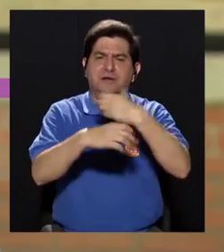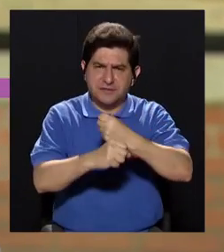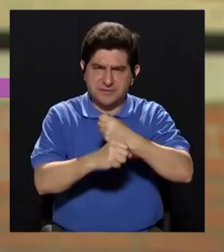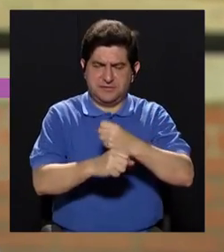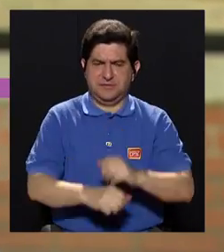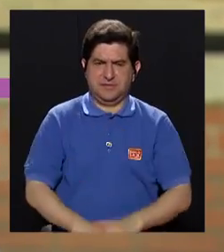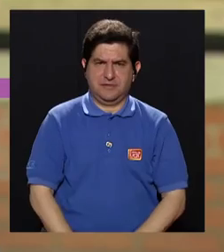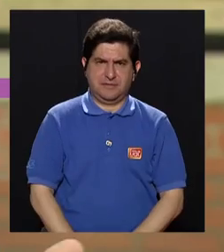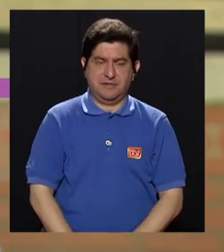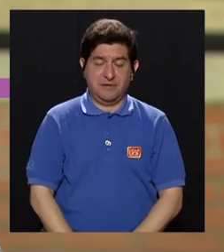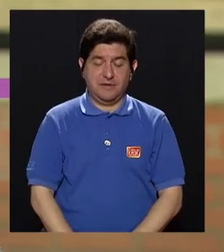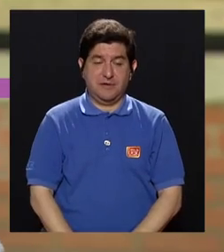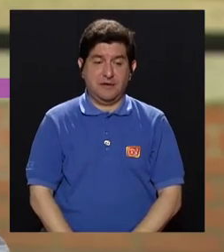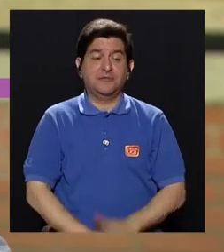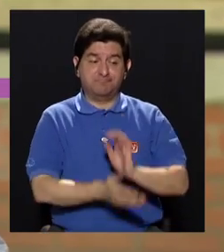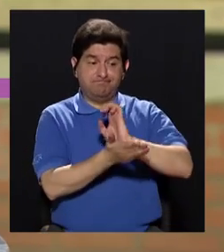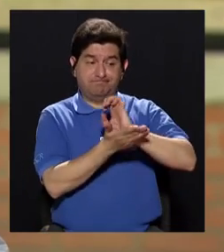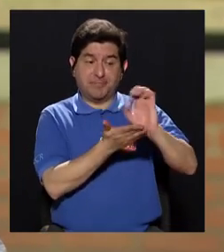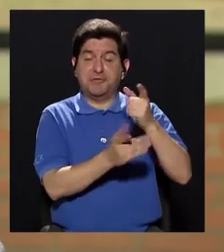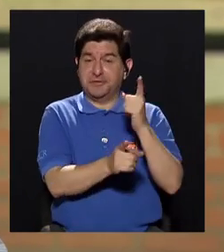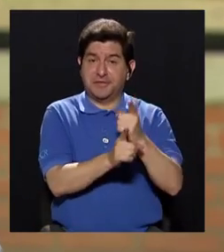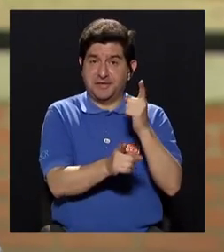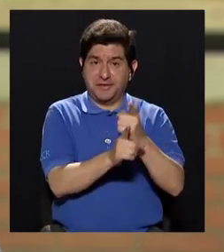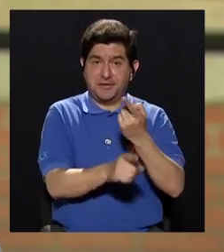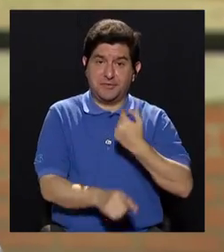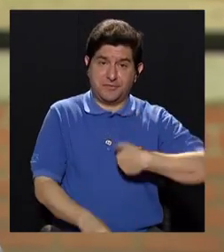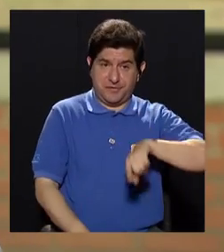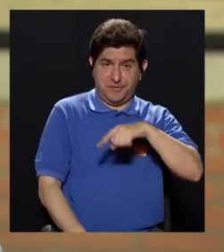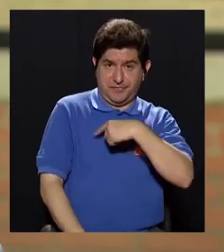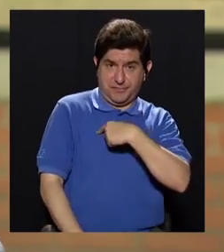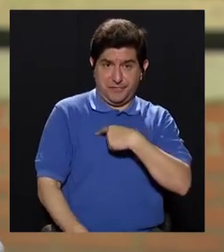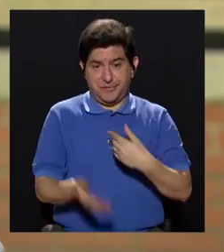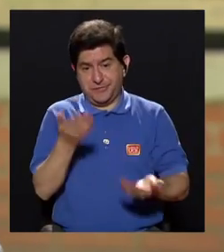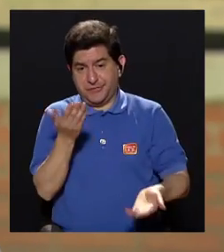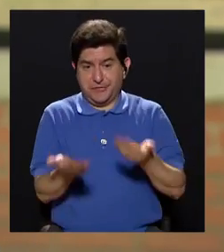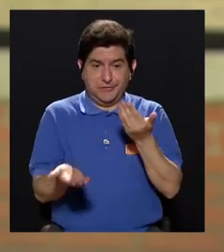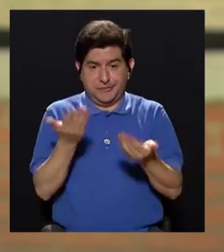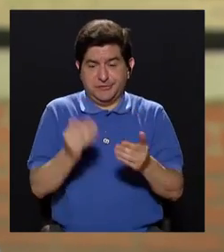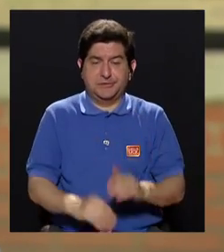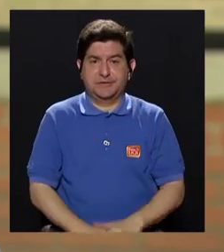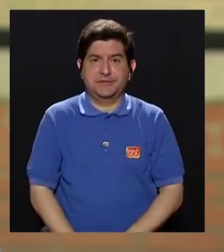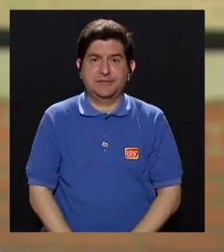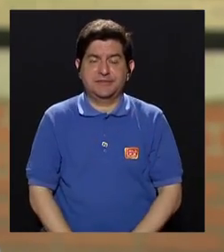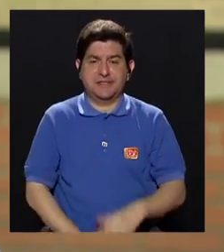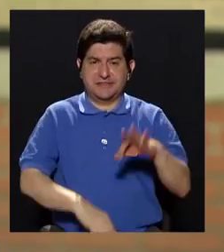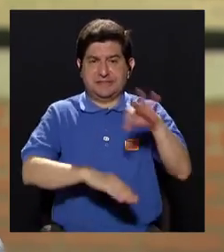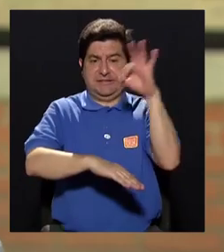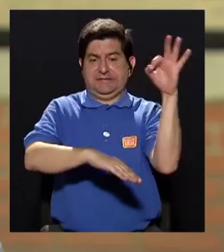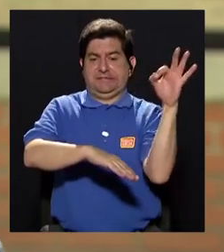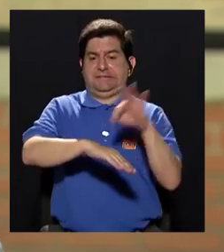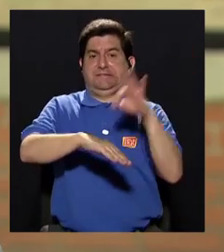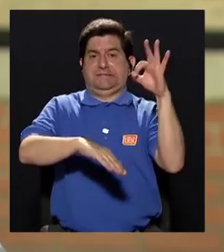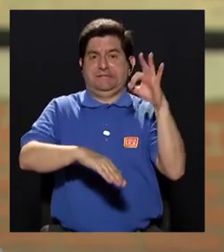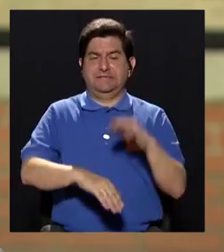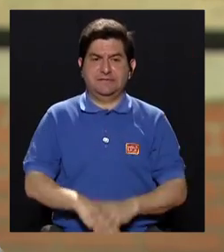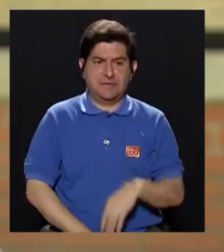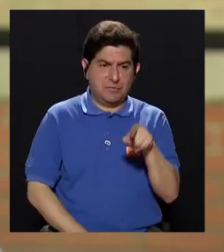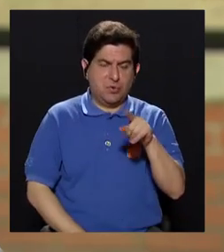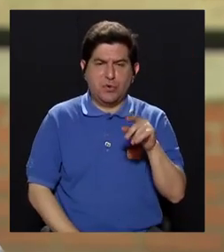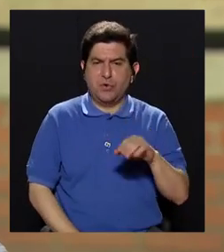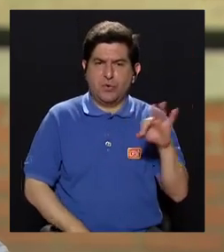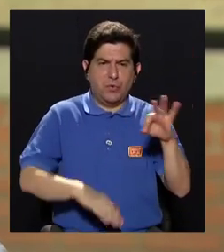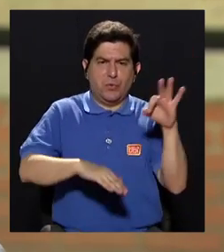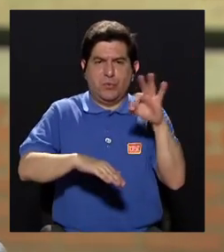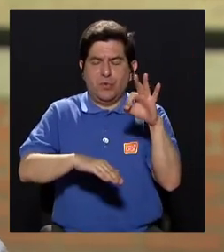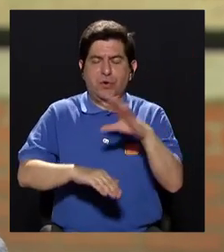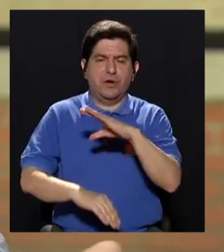realizar para evitar de que efectivamente podamos ser picados por el